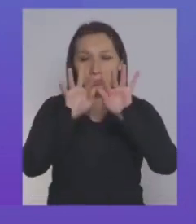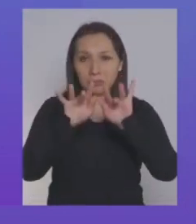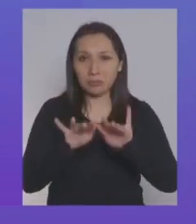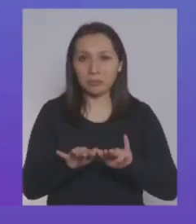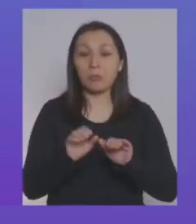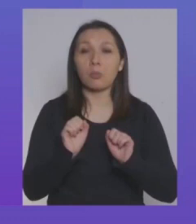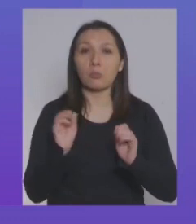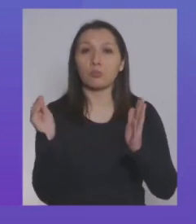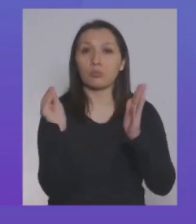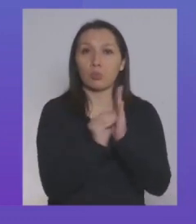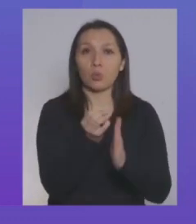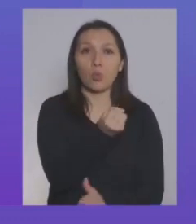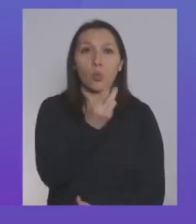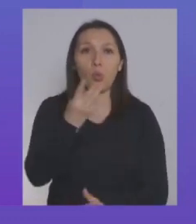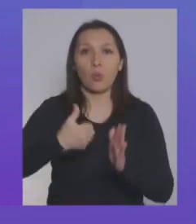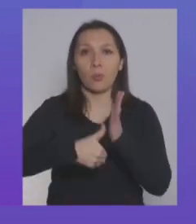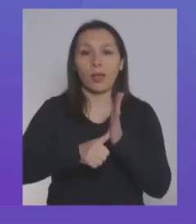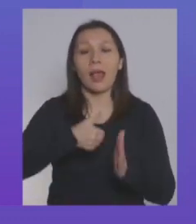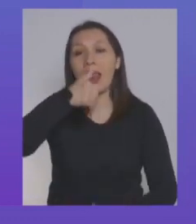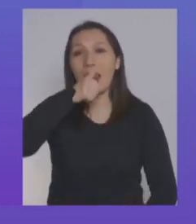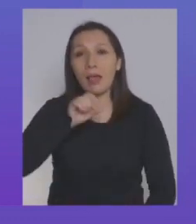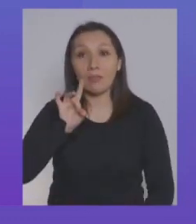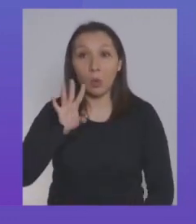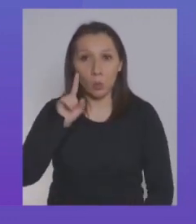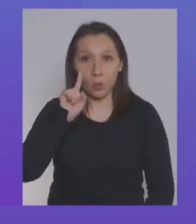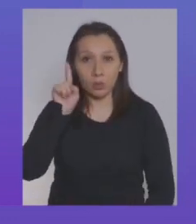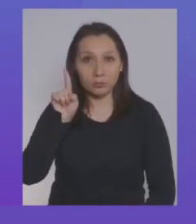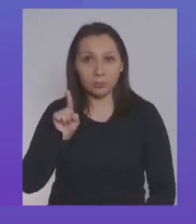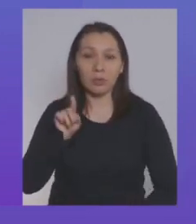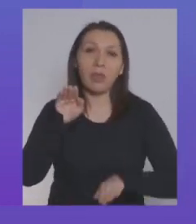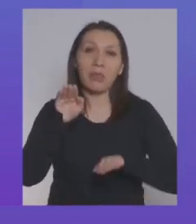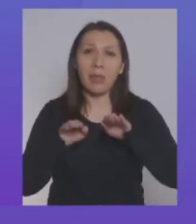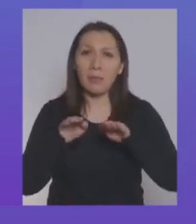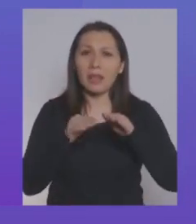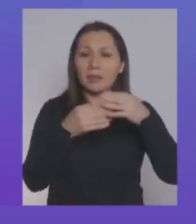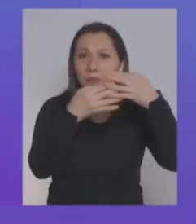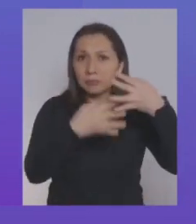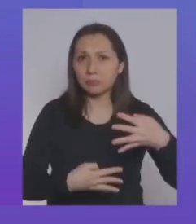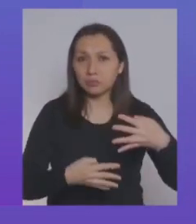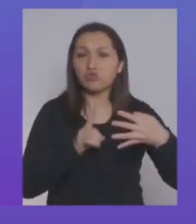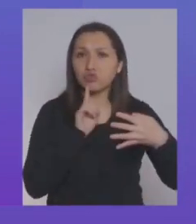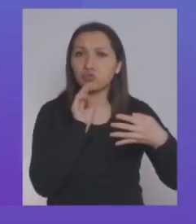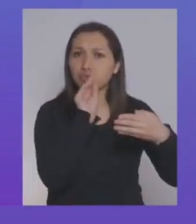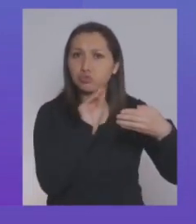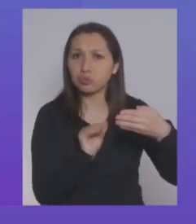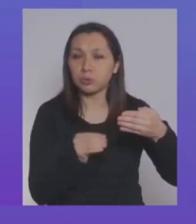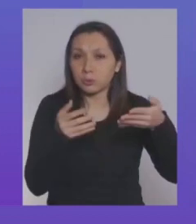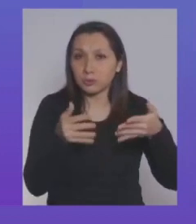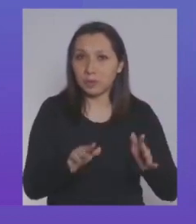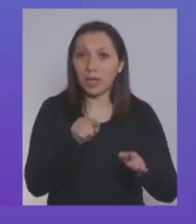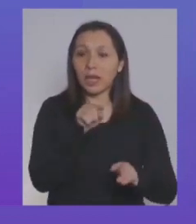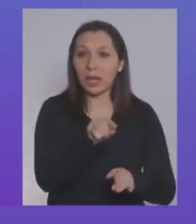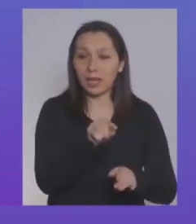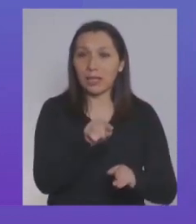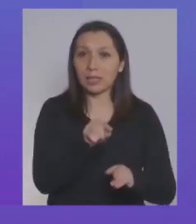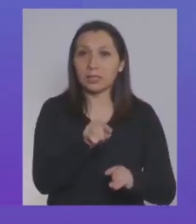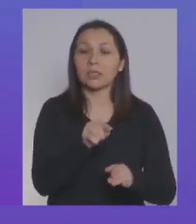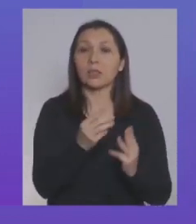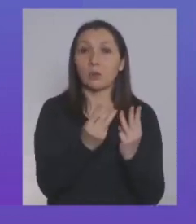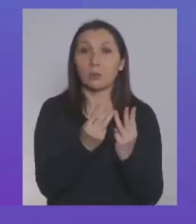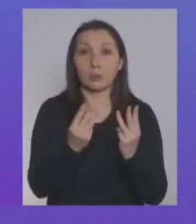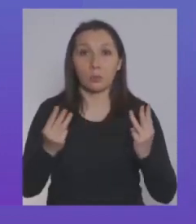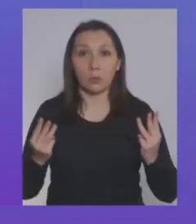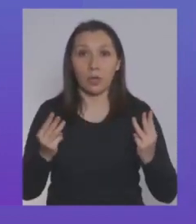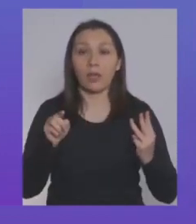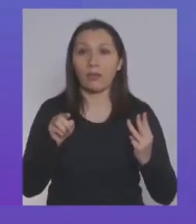puede poner su root, su clave única y dependiendo de los datos que tengamos establecidos en nuestro portal